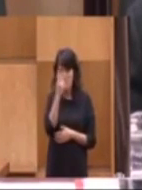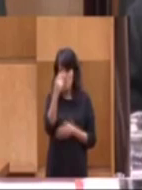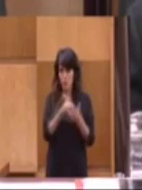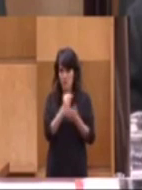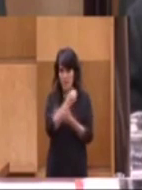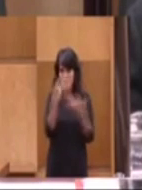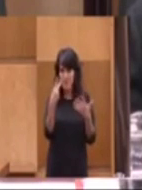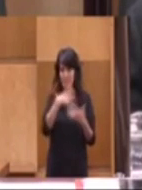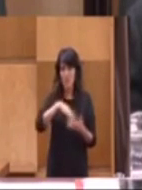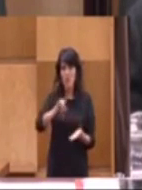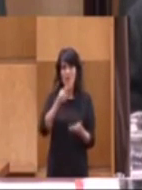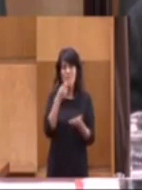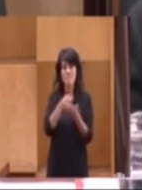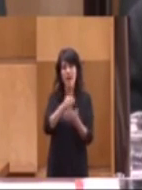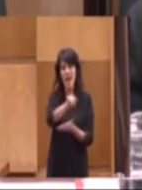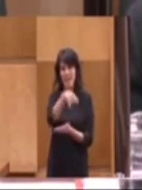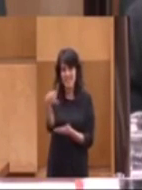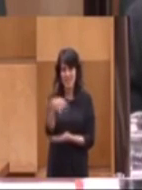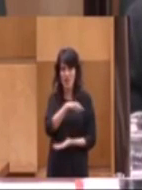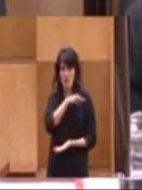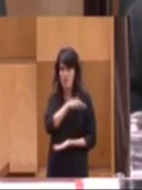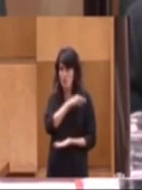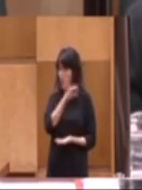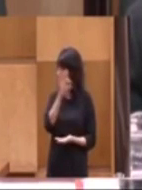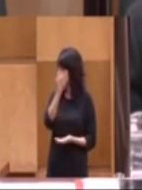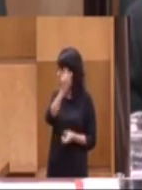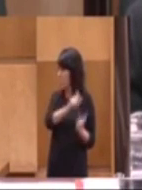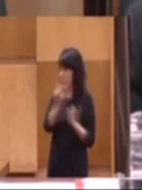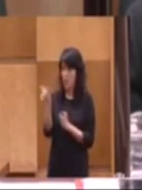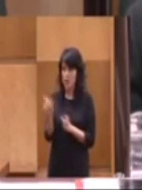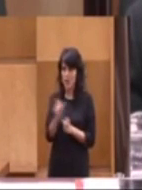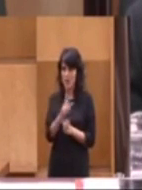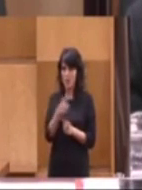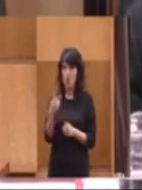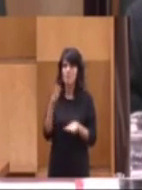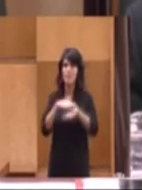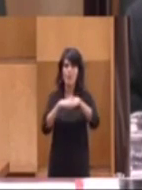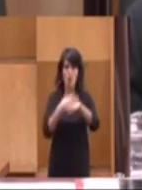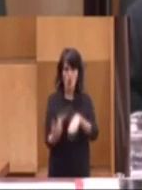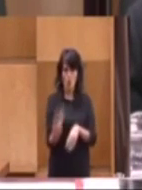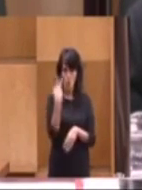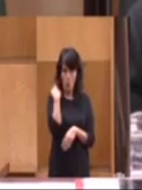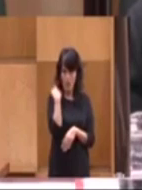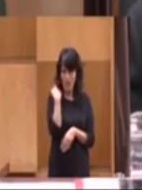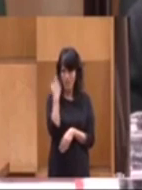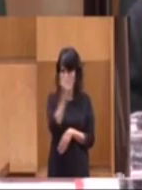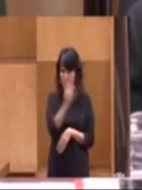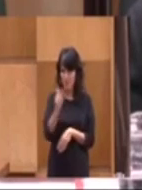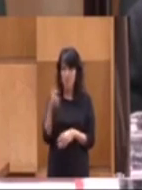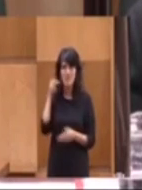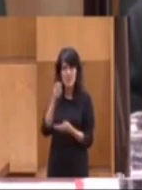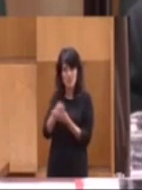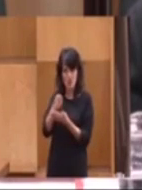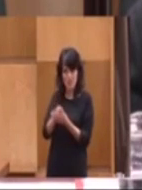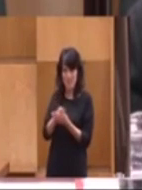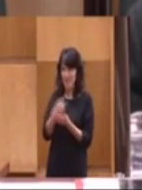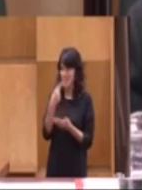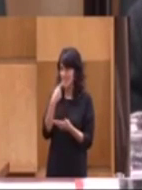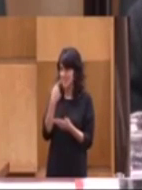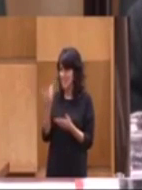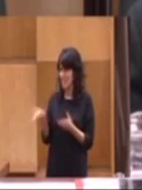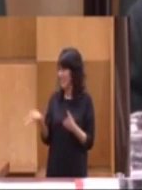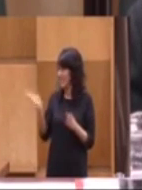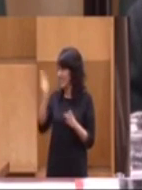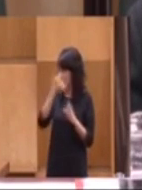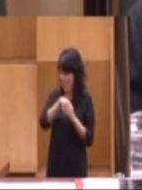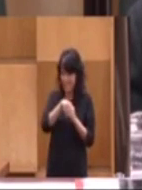se pueda pagar la paga extra de los funcionarios, perdón, de las personas jubiladas, de los pensionistas. Sí, se van incluyendo,